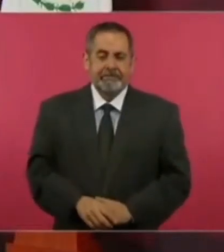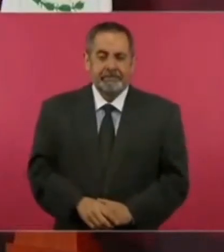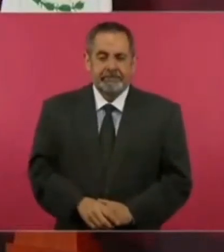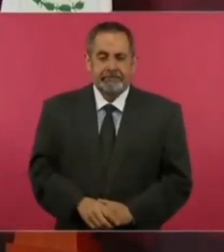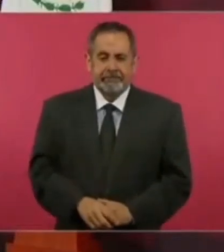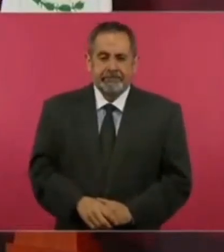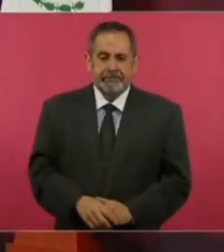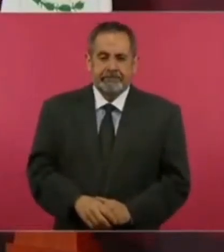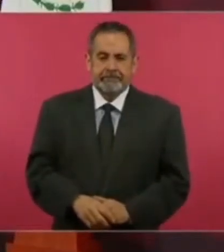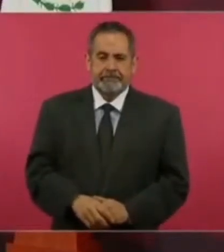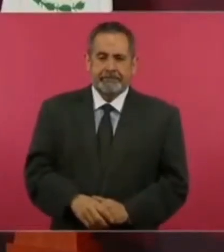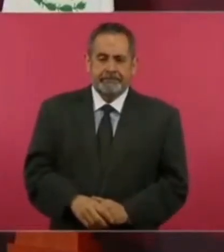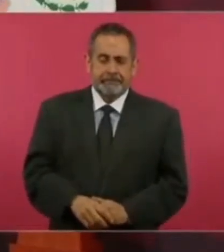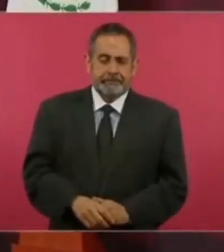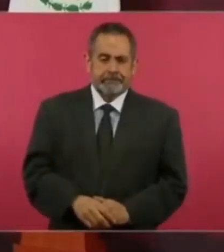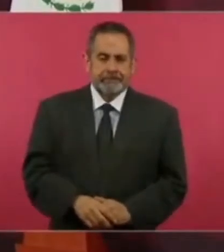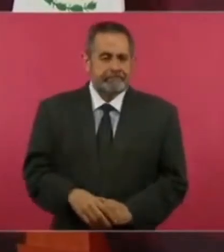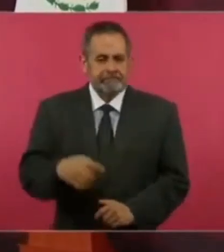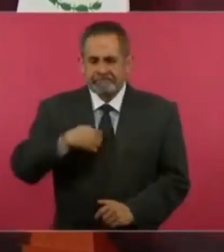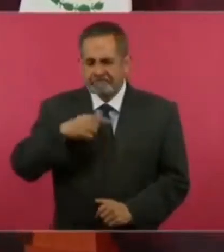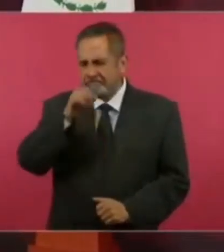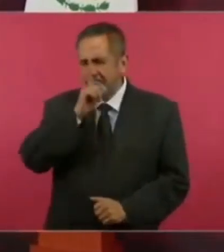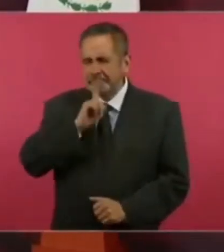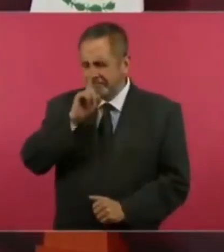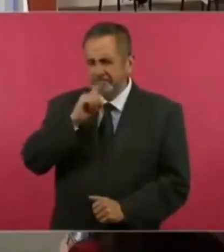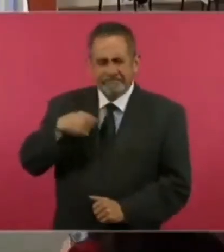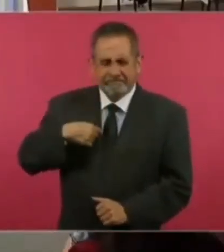Para ver que sí, no estoy mintiendo.